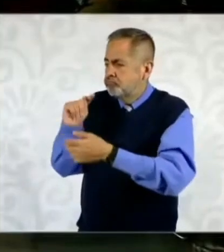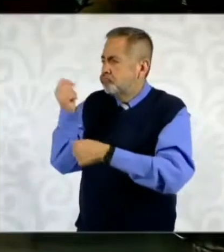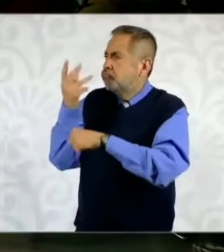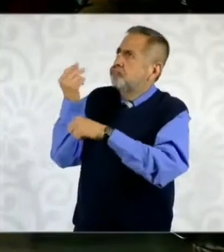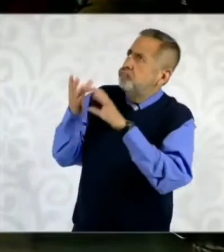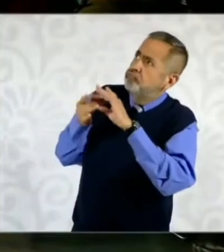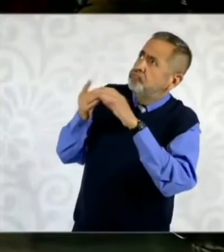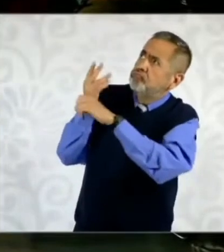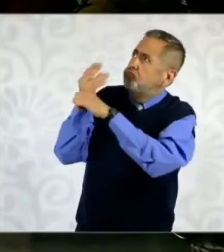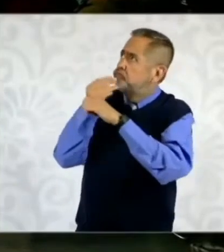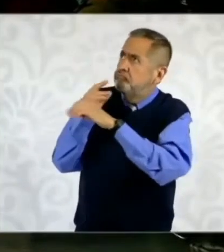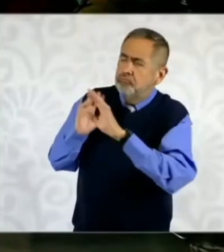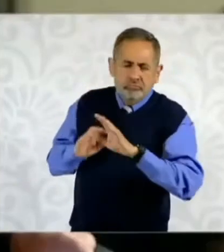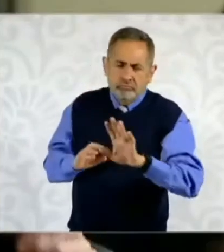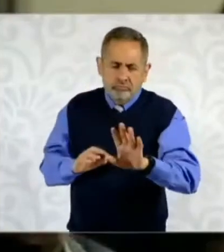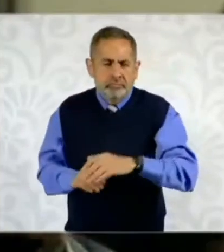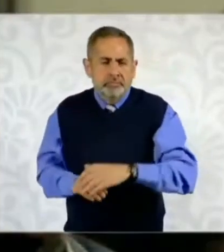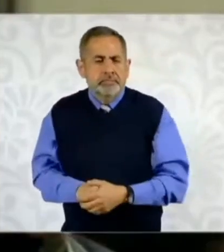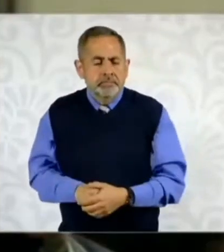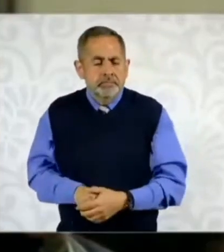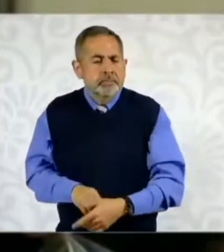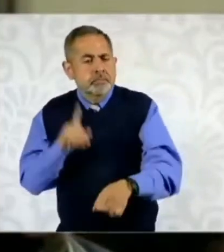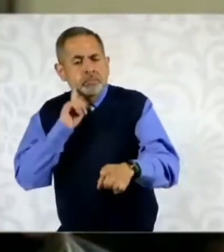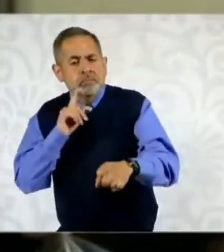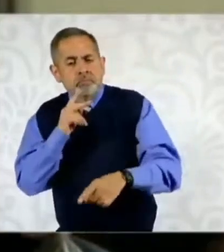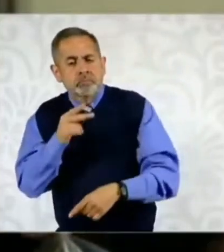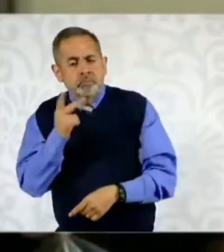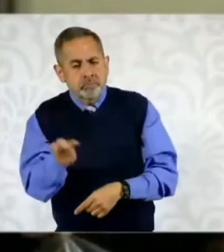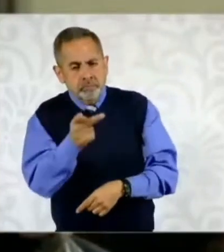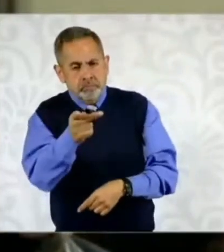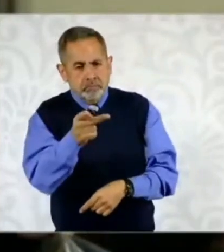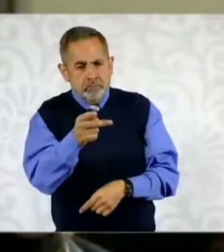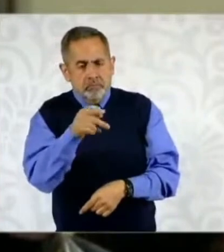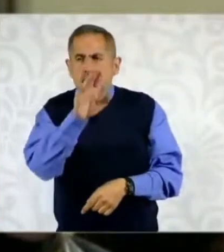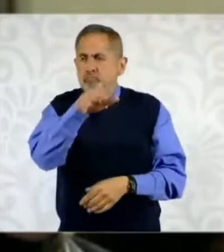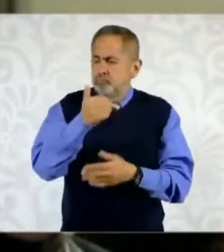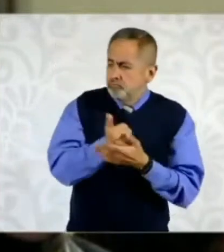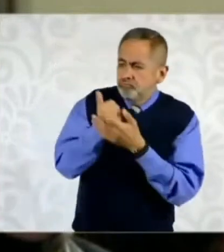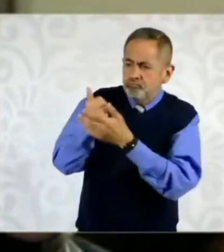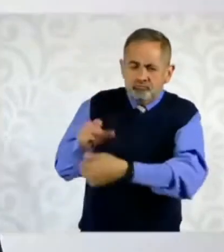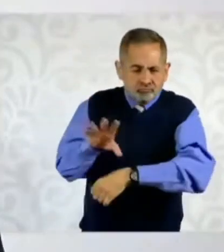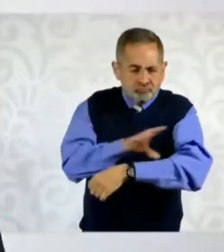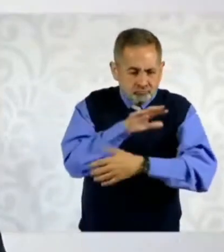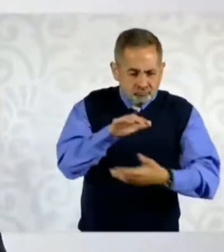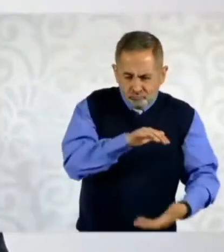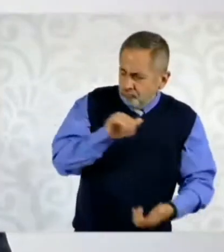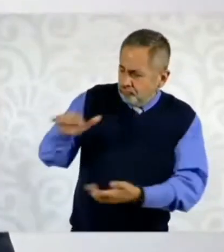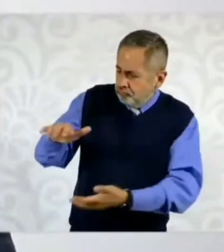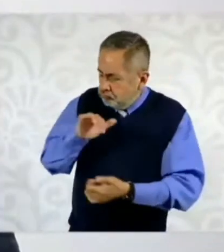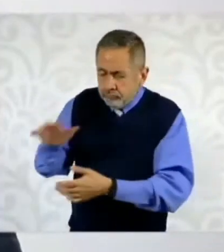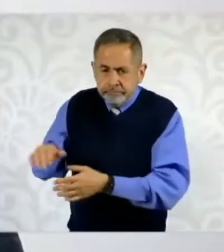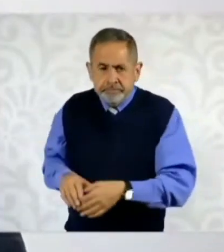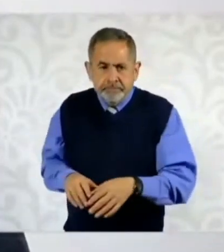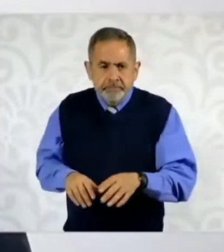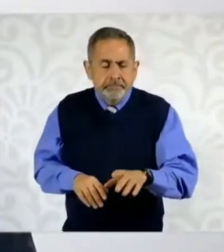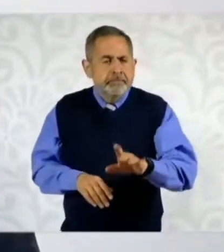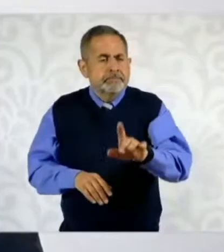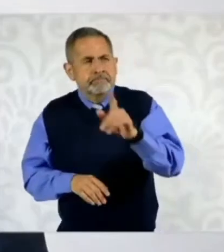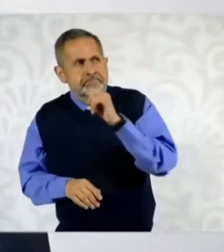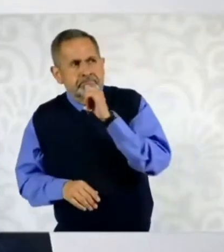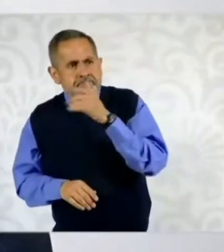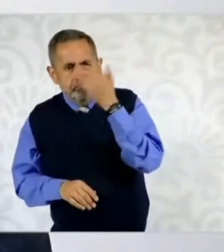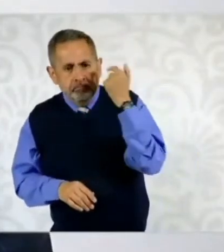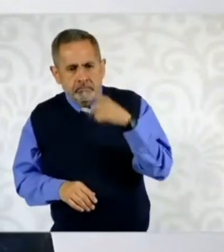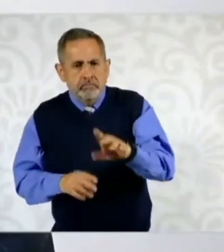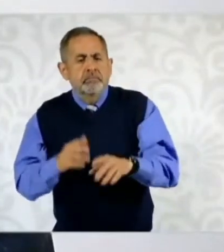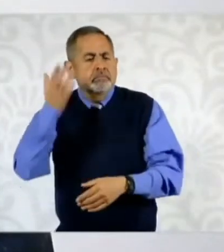técnica, esencialmente. El próximo no va haber ayuda de combustible, solo ayuda técnica. Se está viendo, se ayudó en un